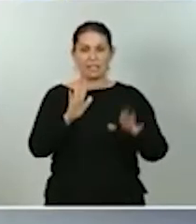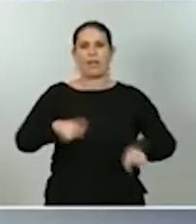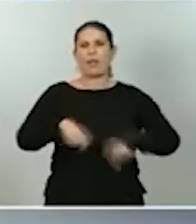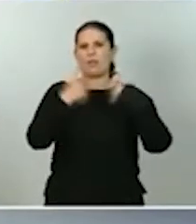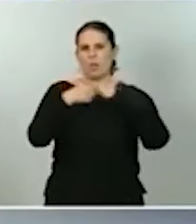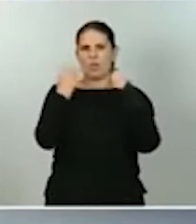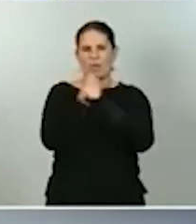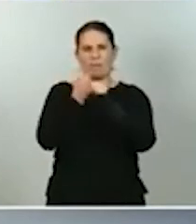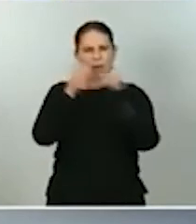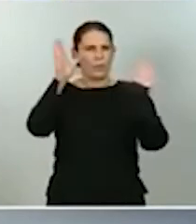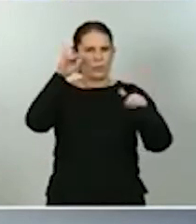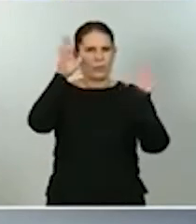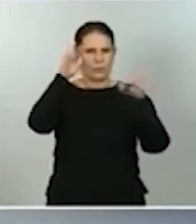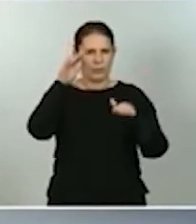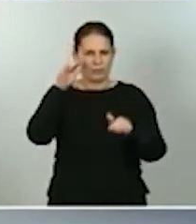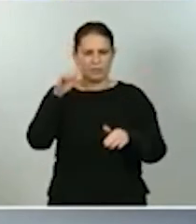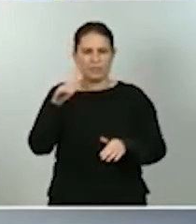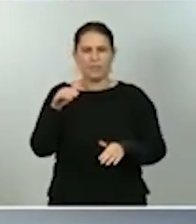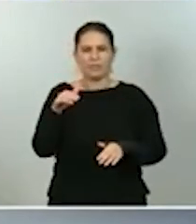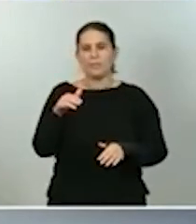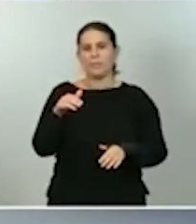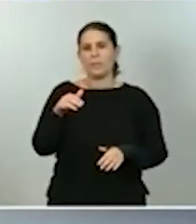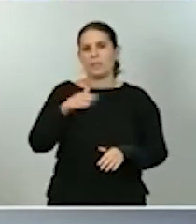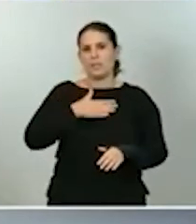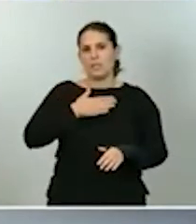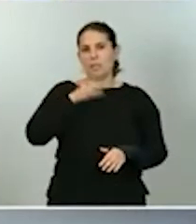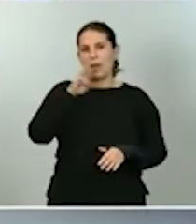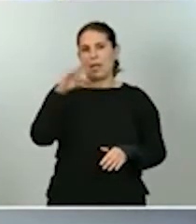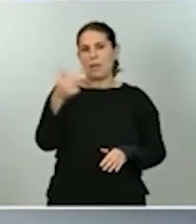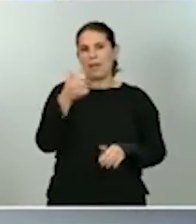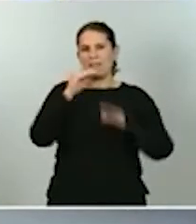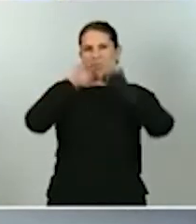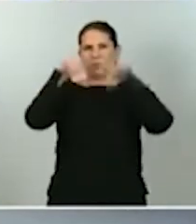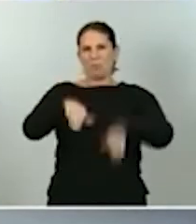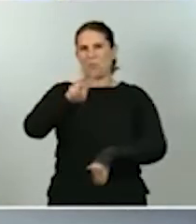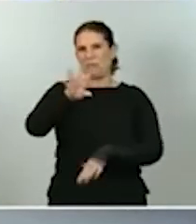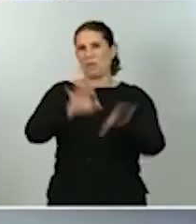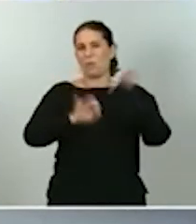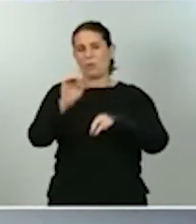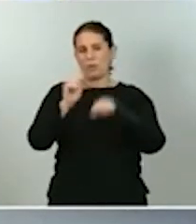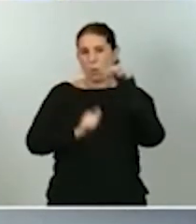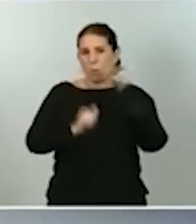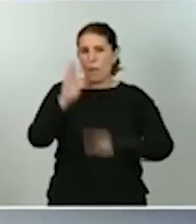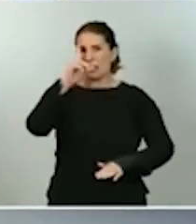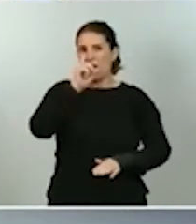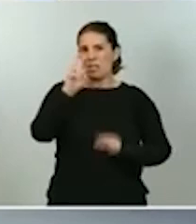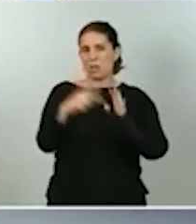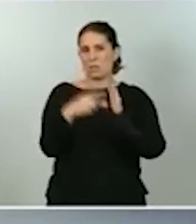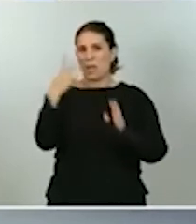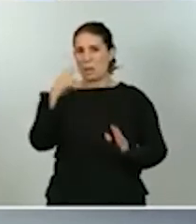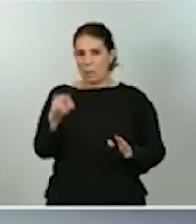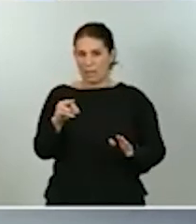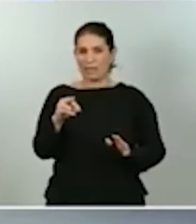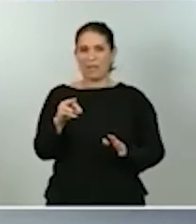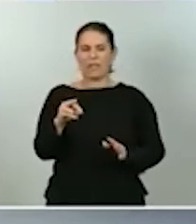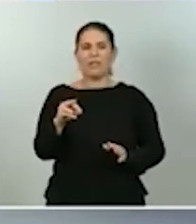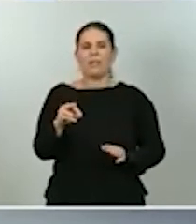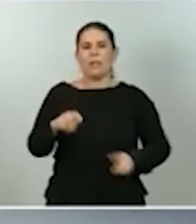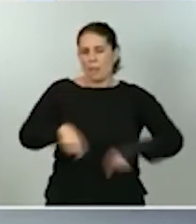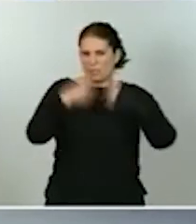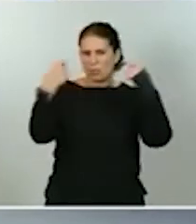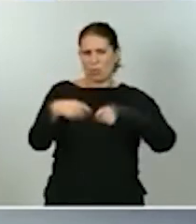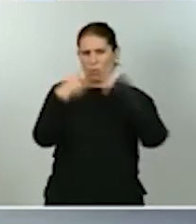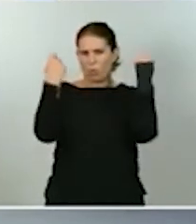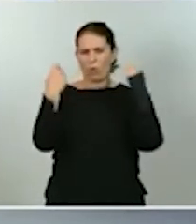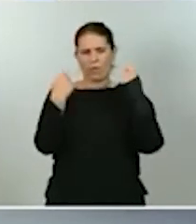que estimamos hubiera podido superar el 25% en el año 2020 y la destrucción de más de